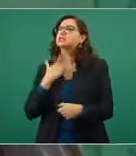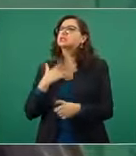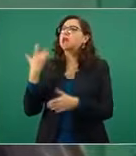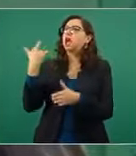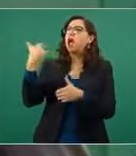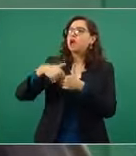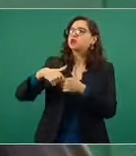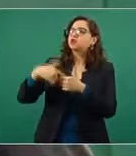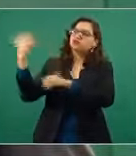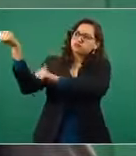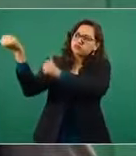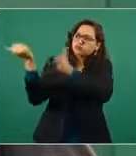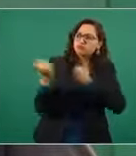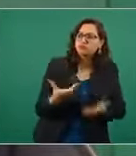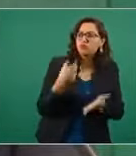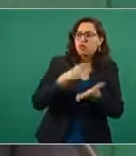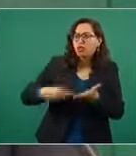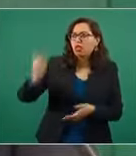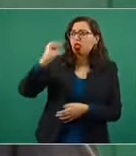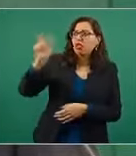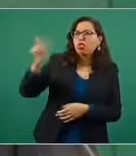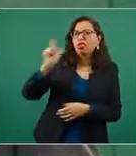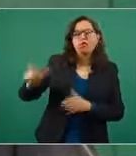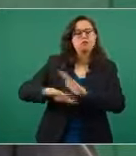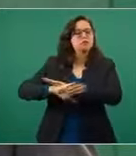vamos a ser autosuficientes.